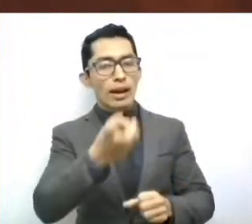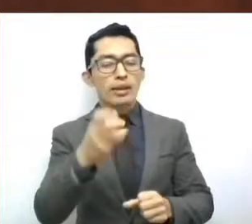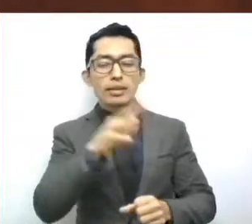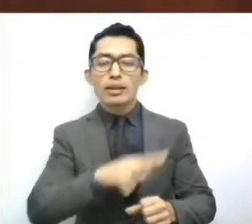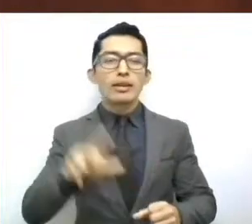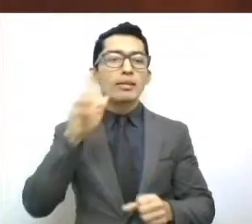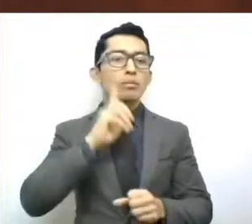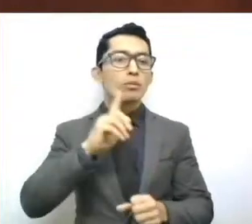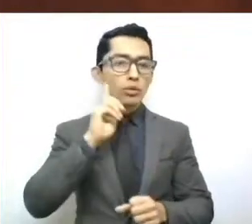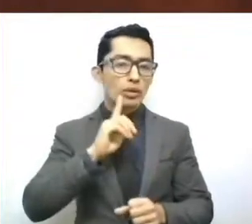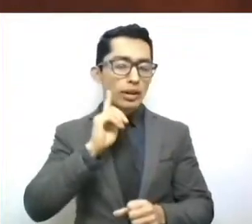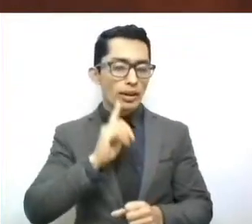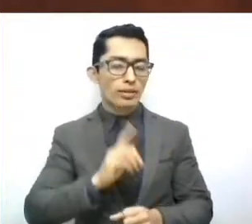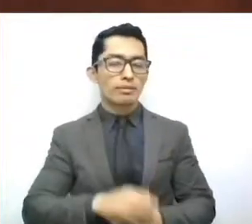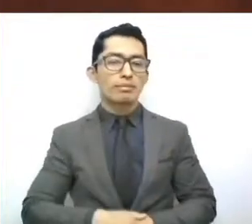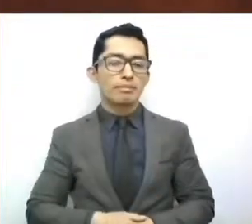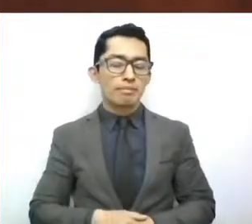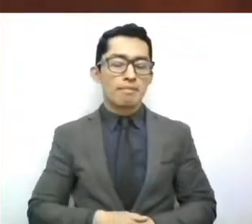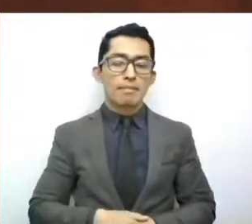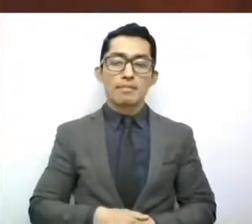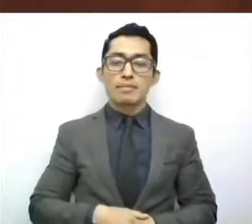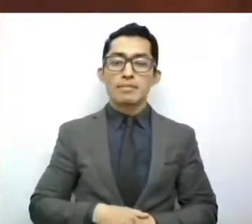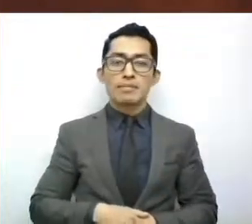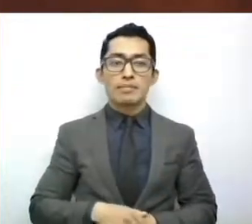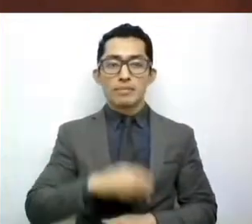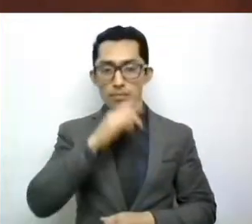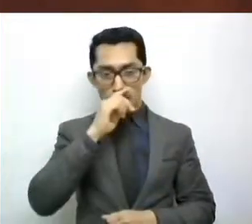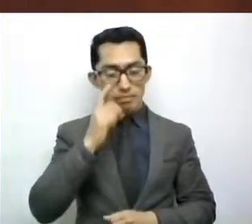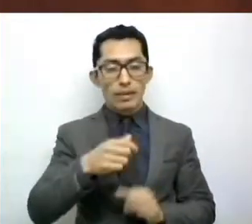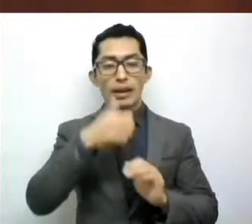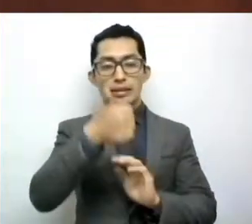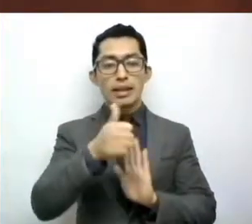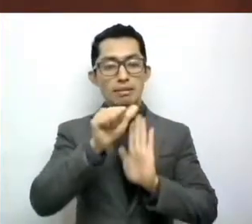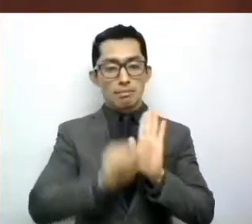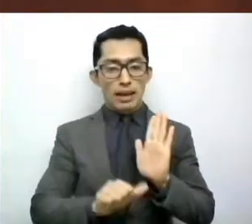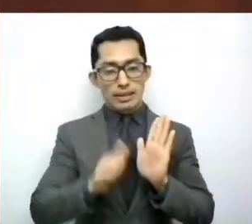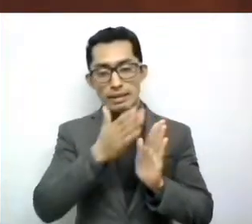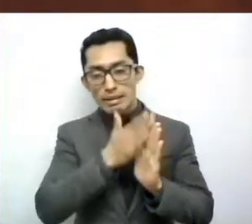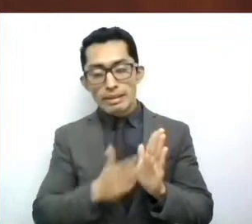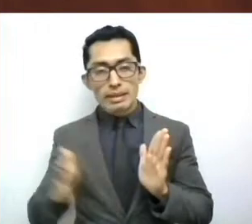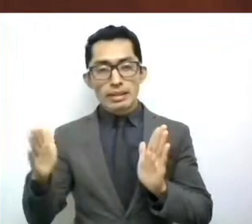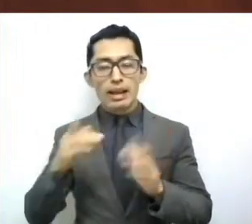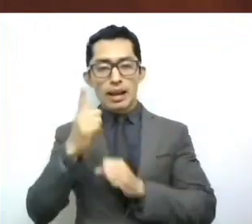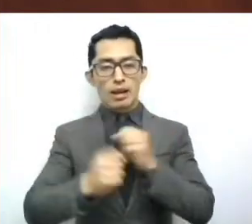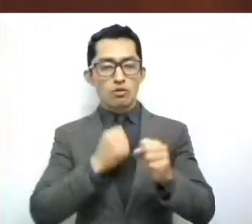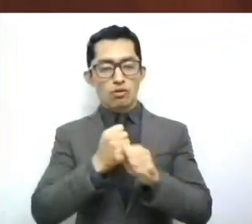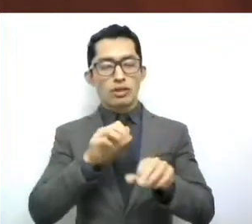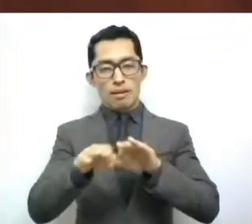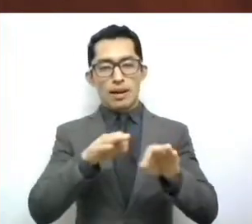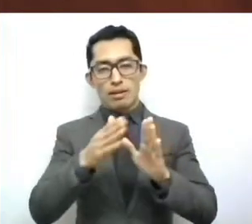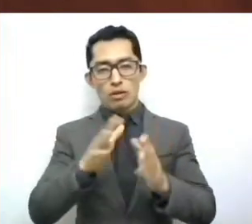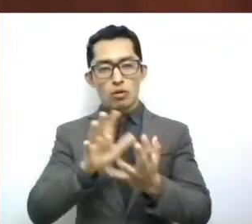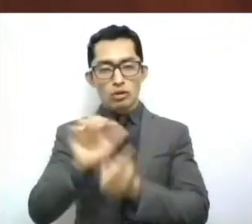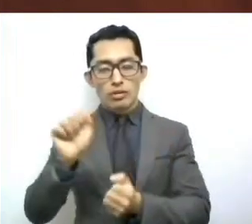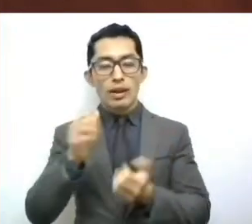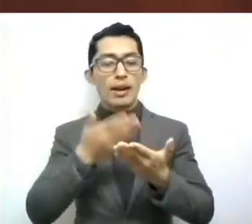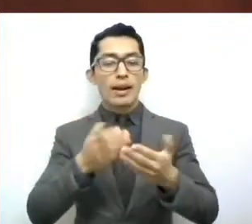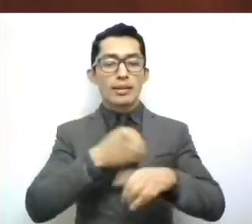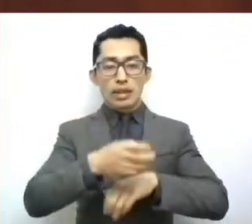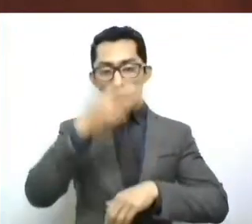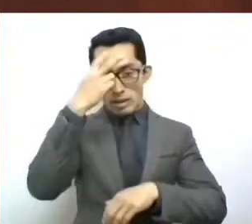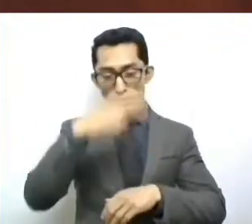Durante el primer semestre de este año, el Estado de México, según datos de la propia